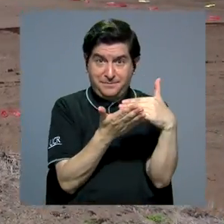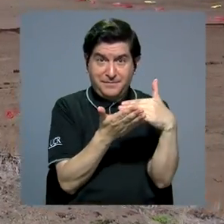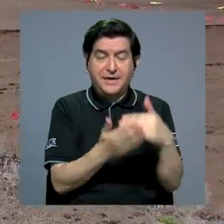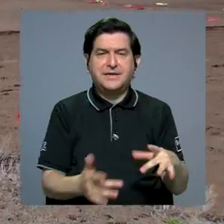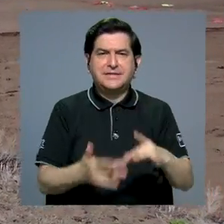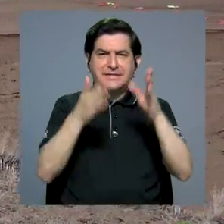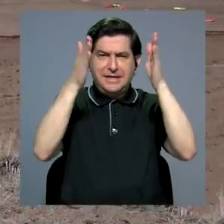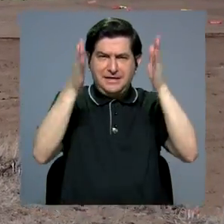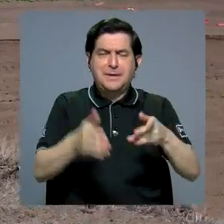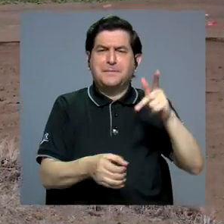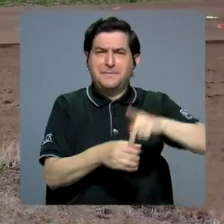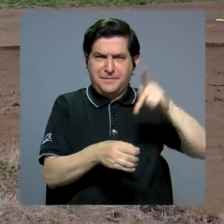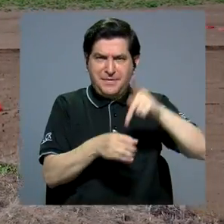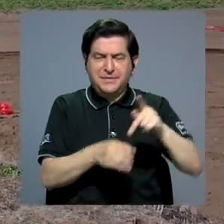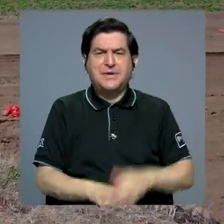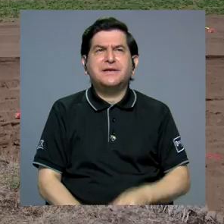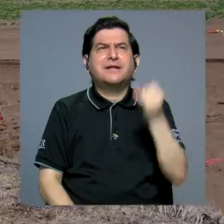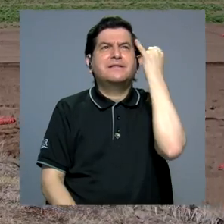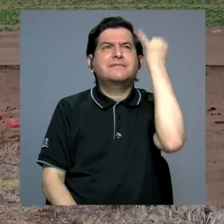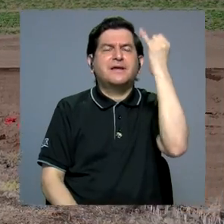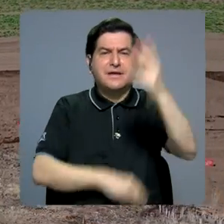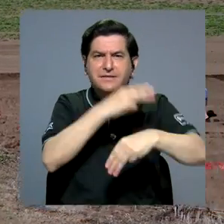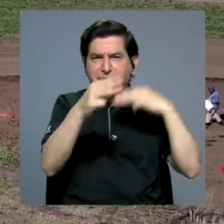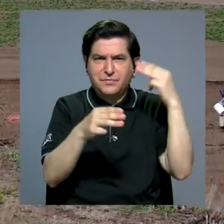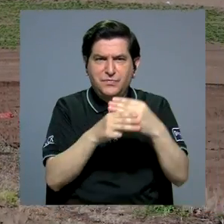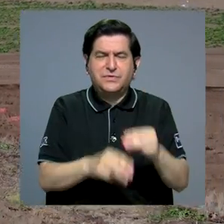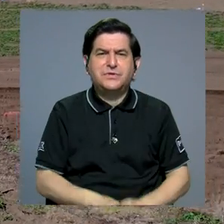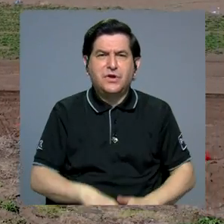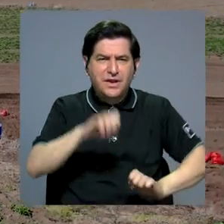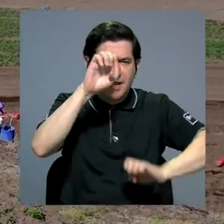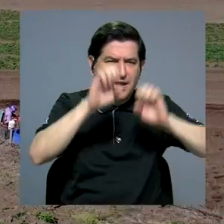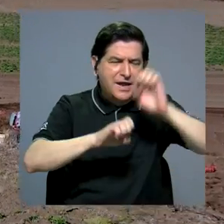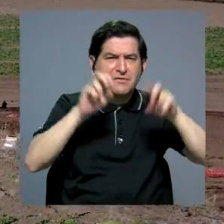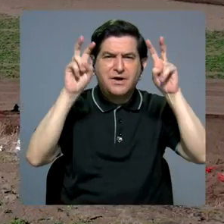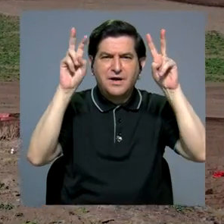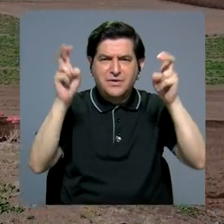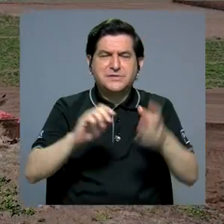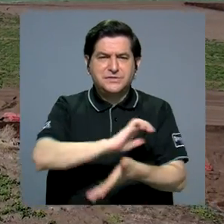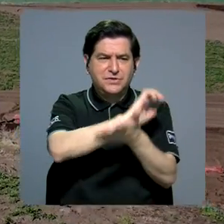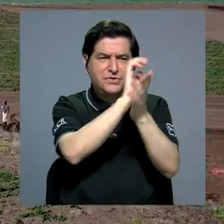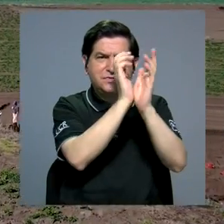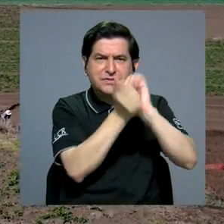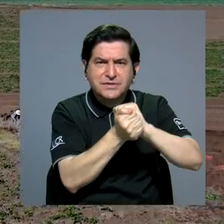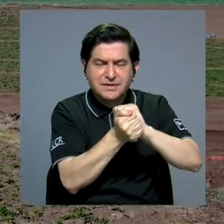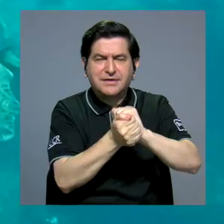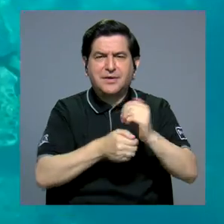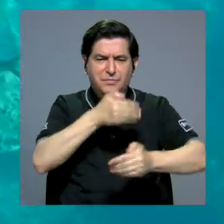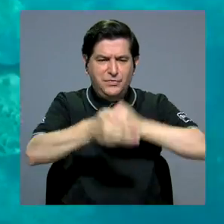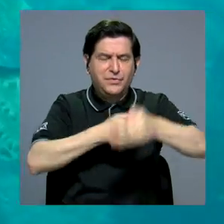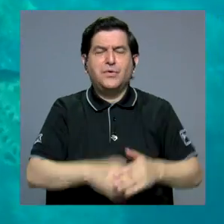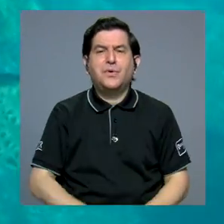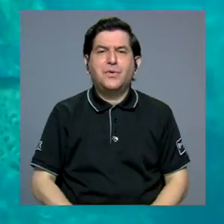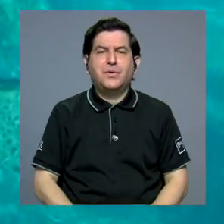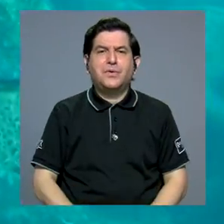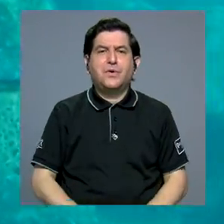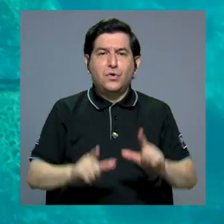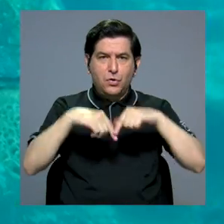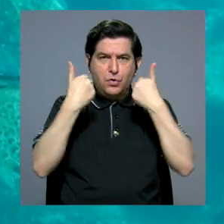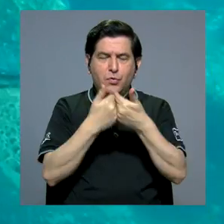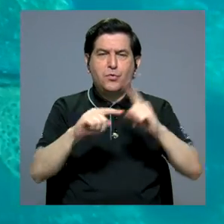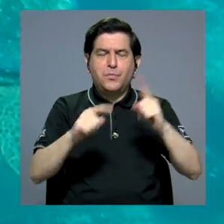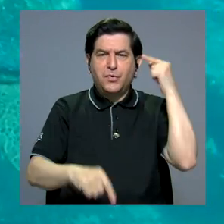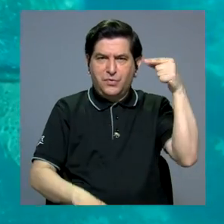de los expertos que participan de la Iniciativa Mundial Evaluación Temática del Cambio Transformativo, de la Plataforma